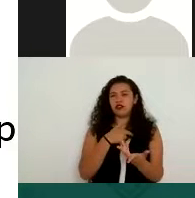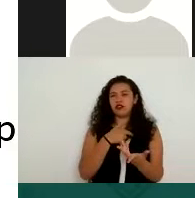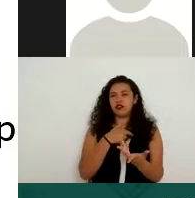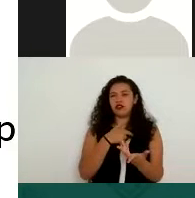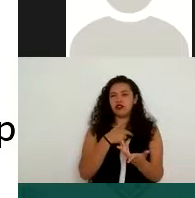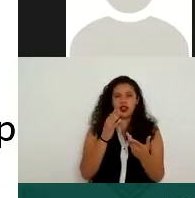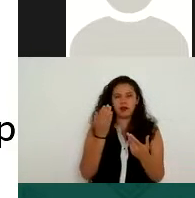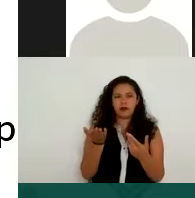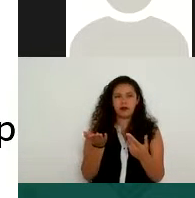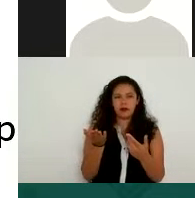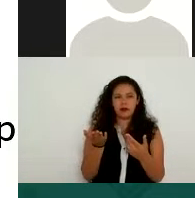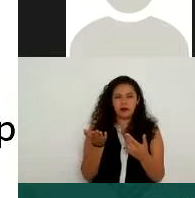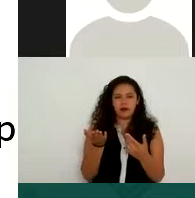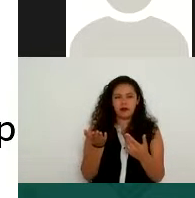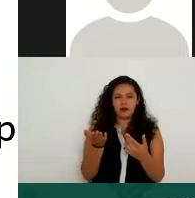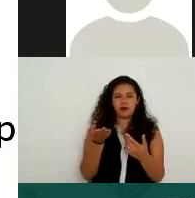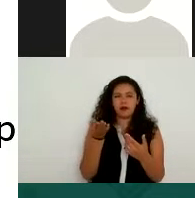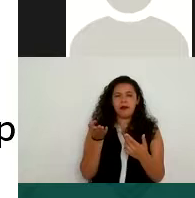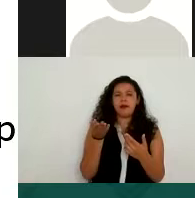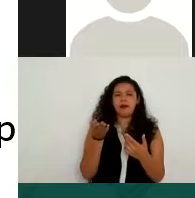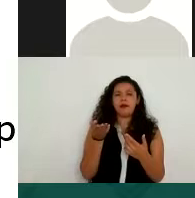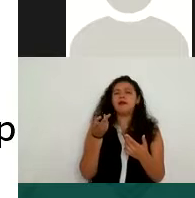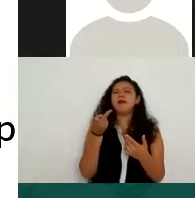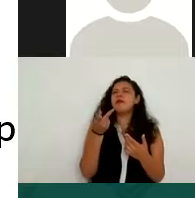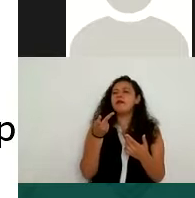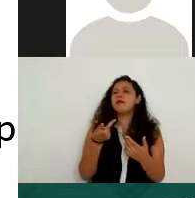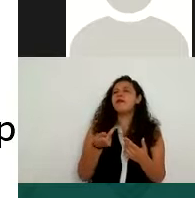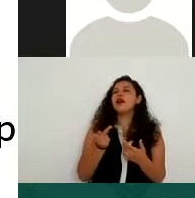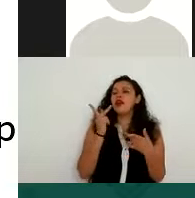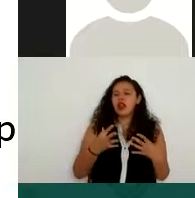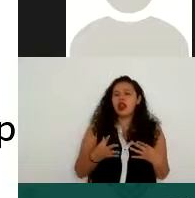pero ¿por qué podría ser sensible, por ejemplo,